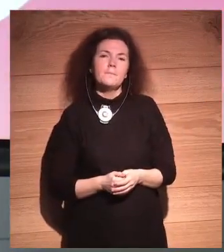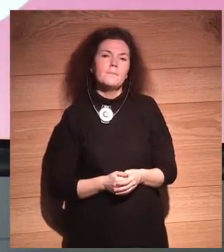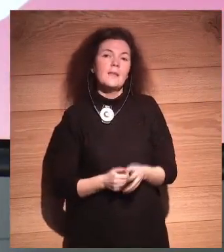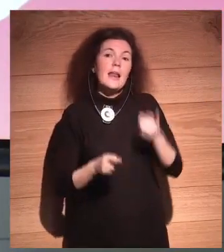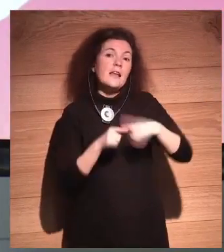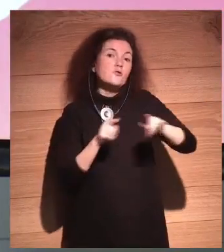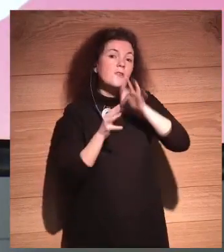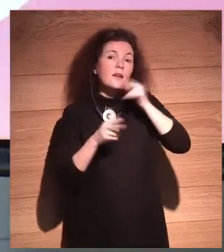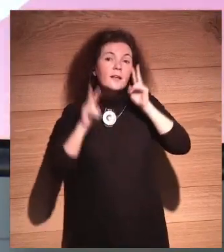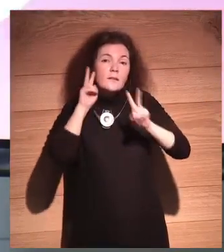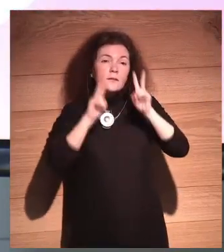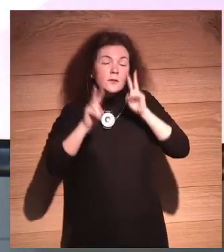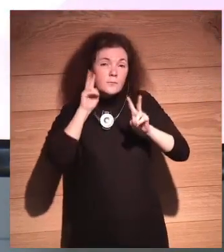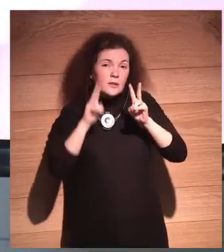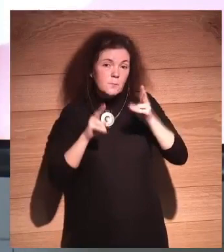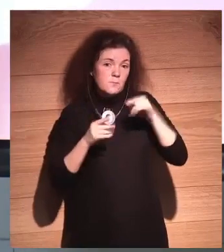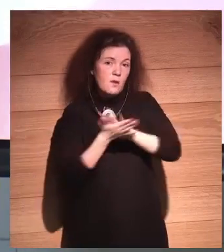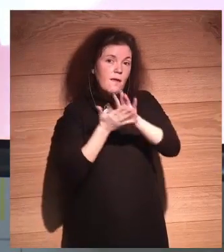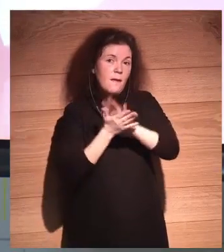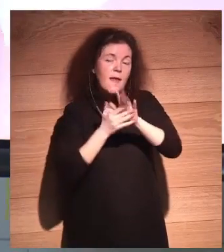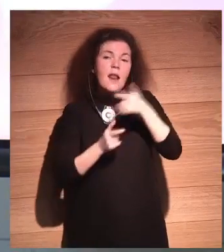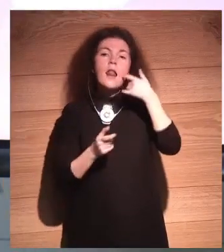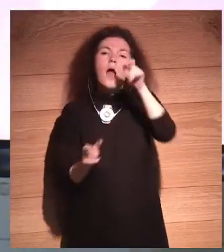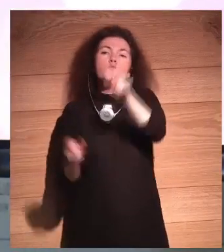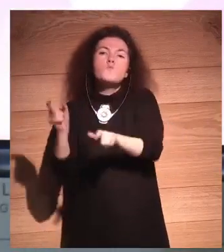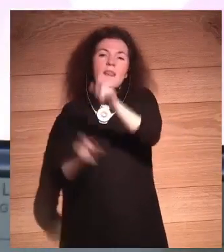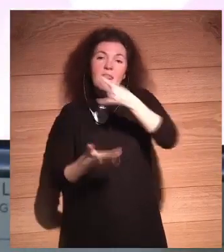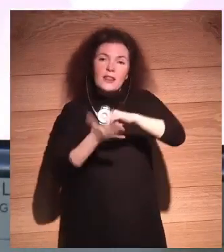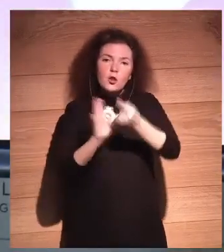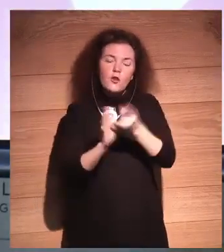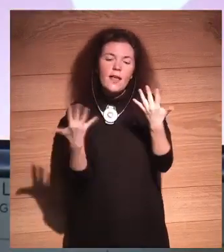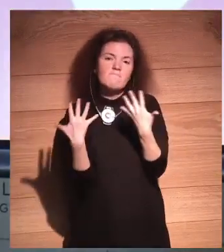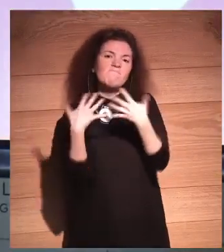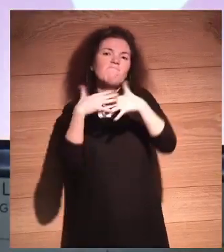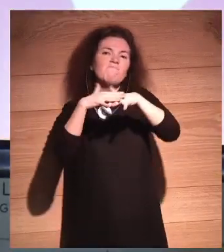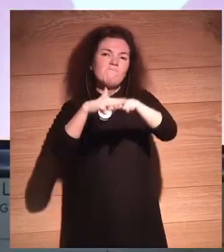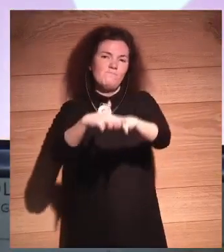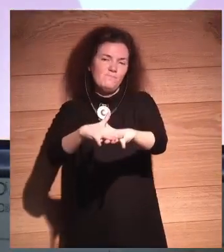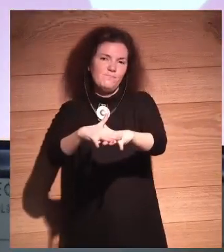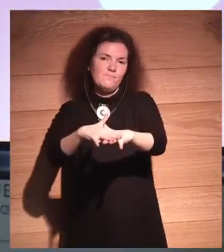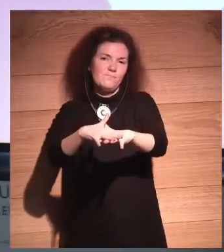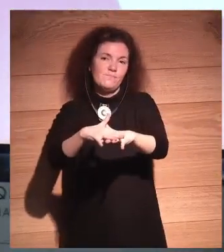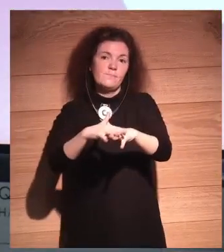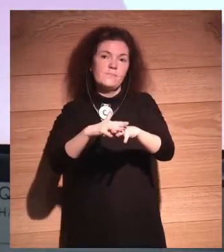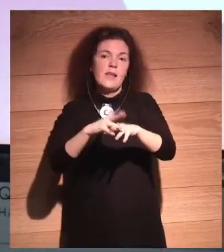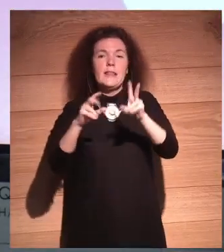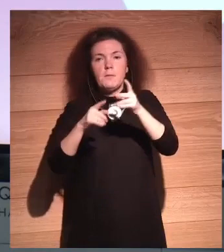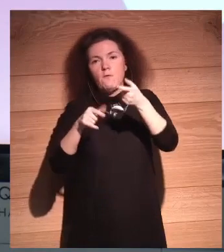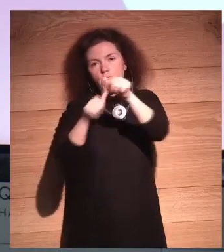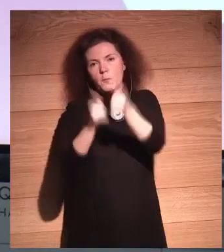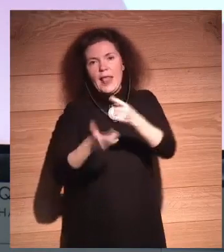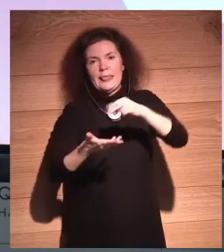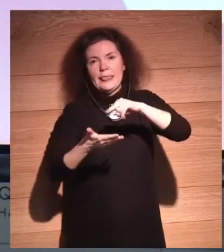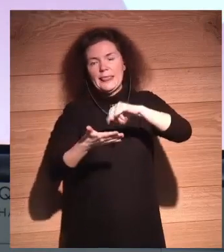Las cosas que estamos viendo y esto es lo que estamos hablando, la humanidad y la tecnología están convergiendo en términos técnicos,